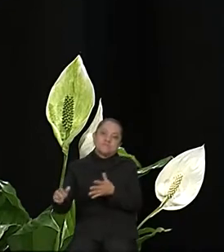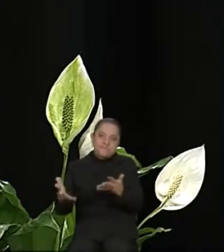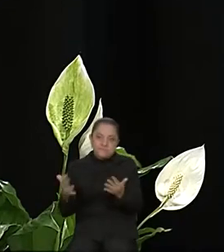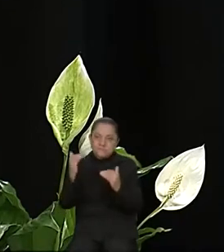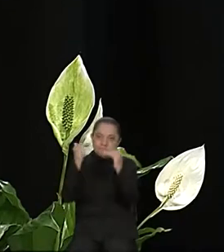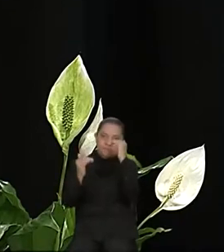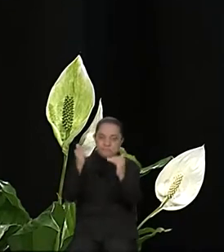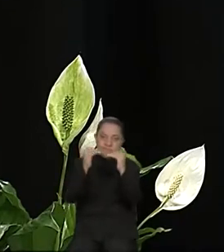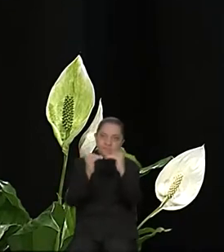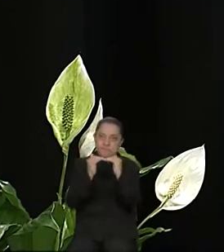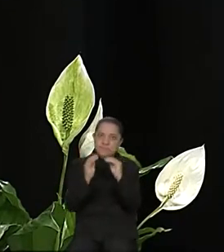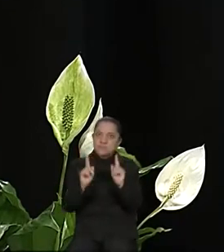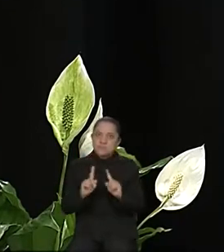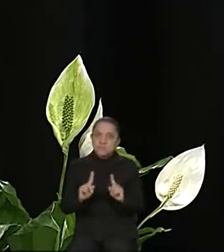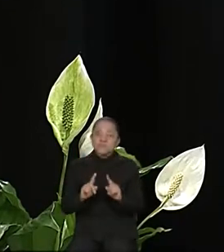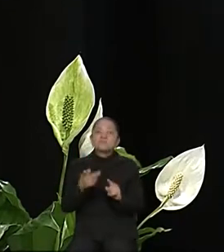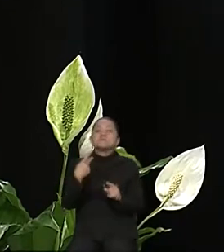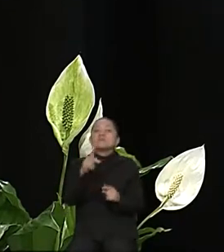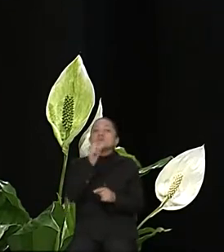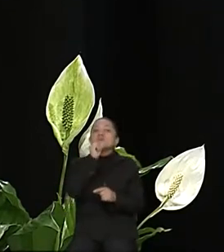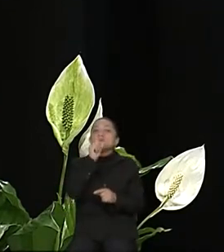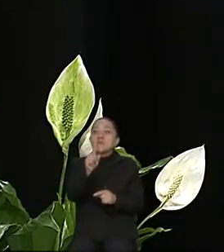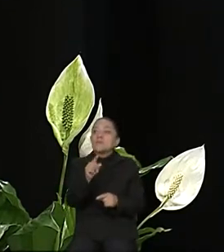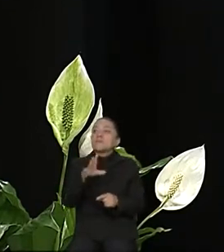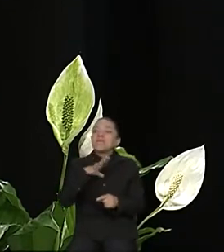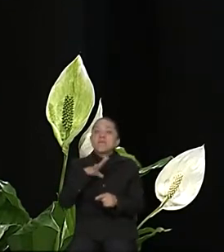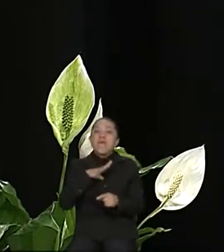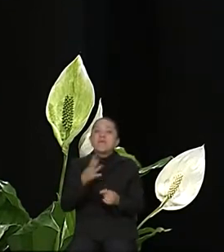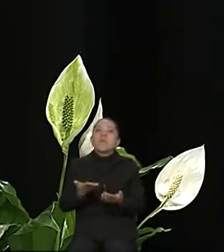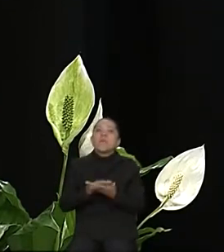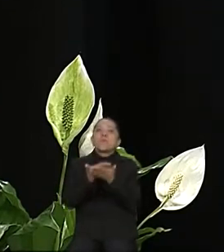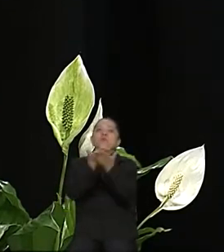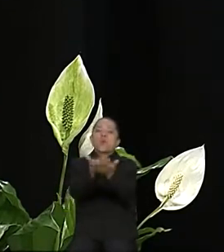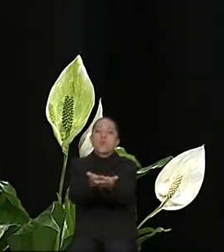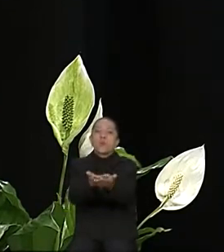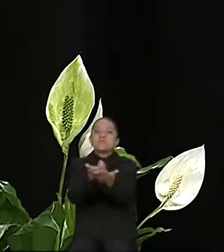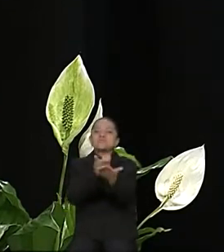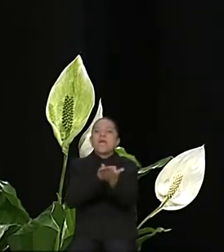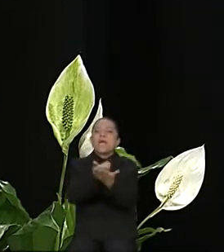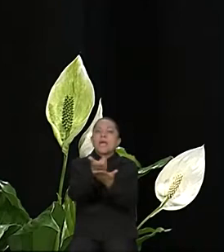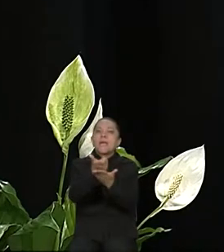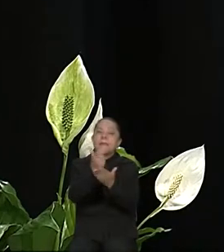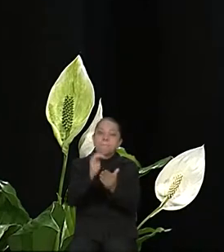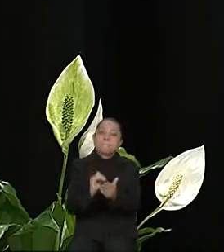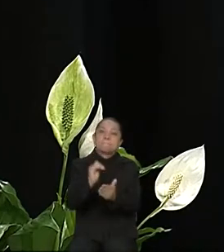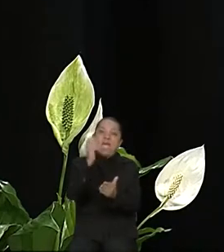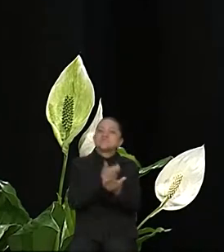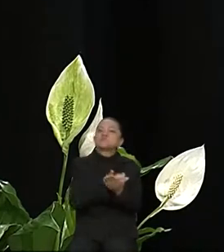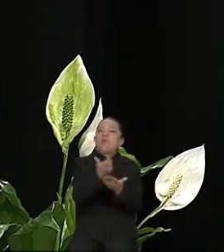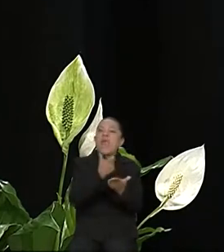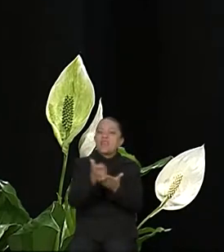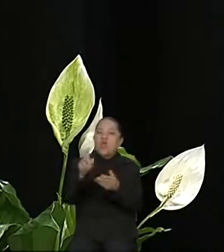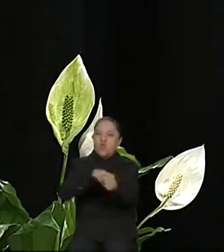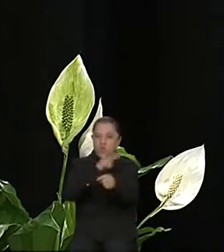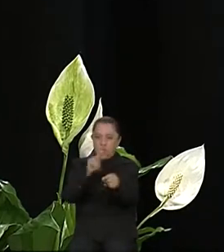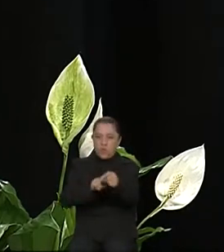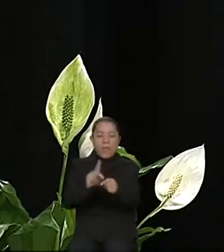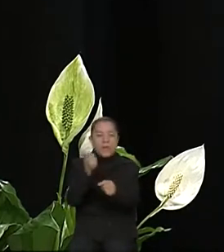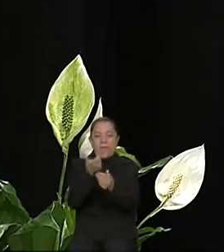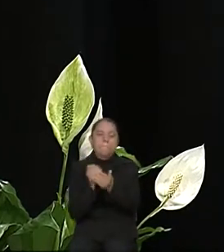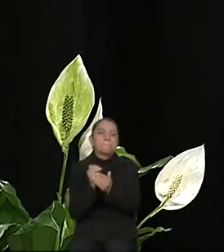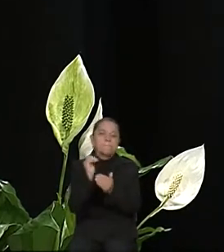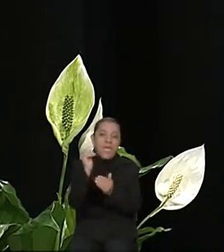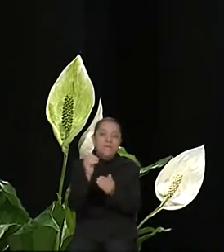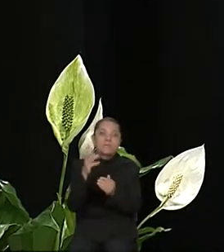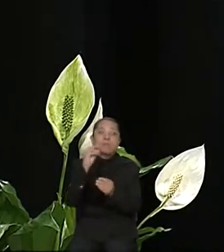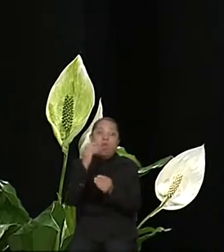la propuesta de incrementar el salario mínimo y que sea obviamente de manera gradual, pero también